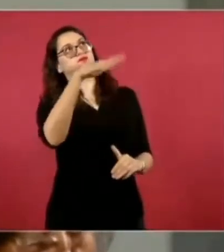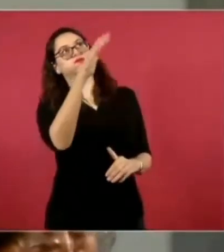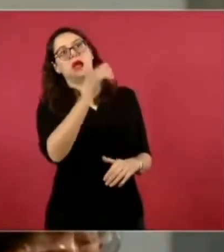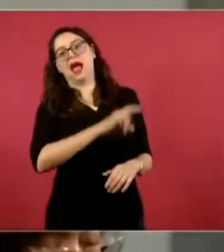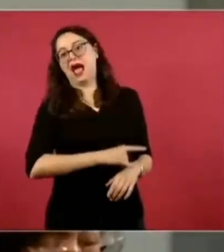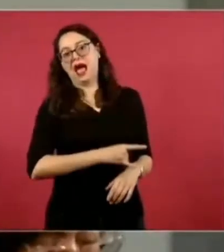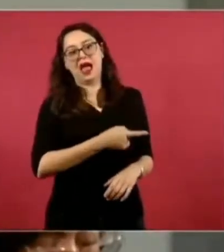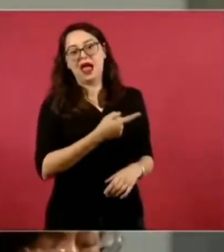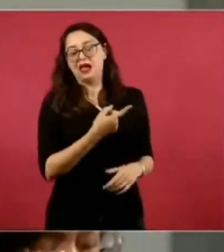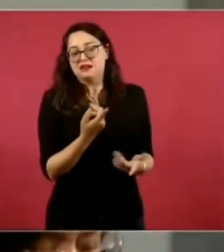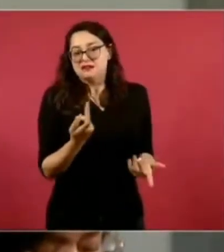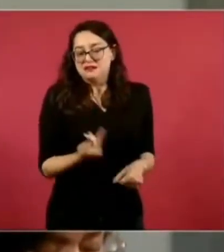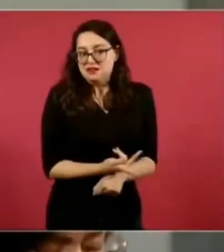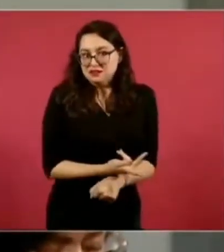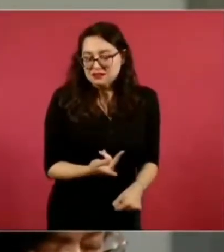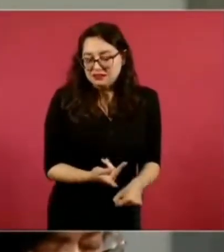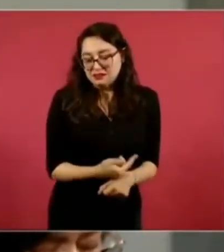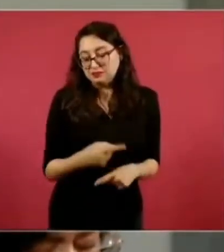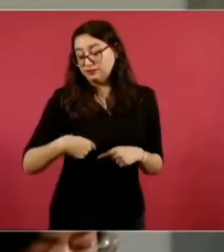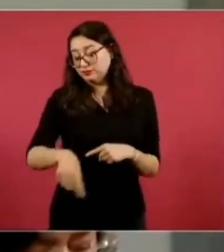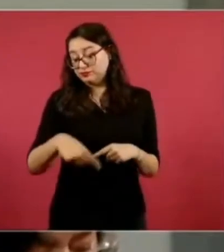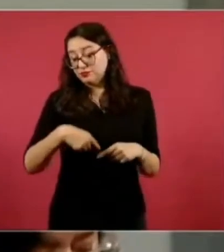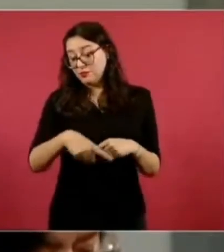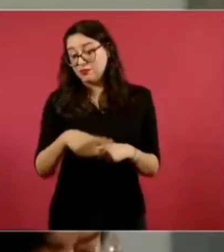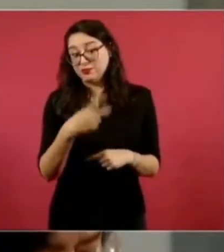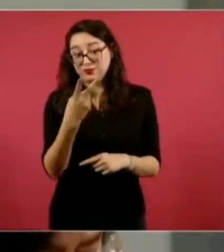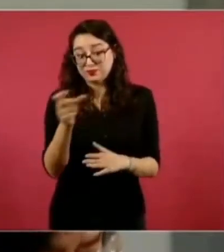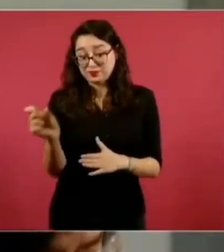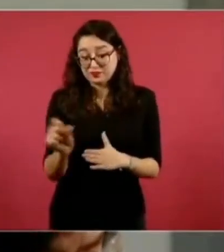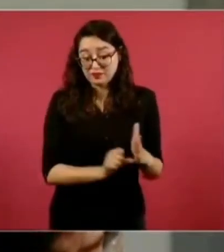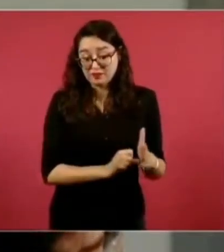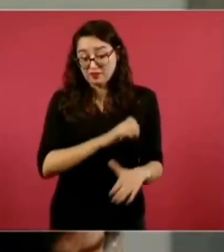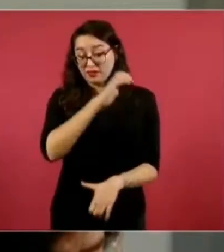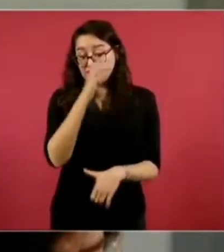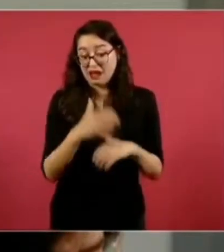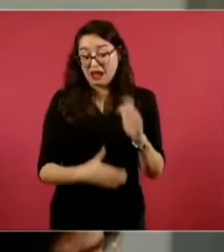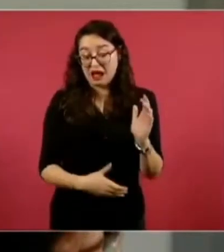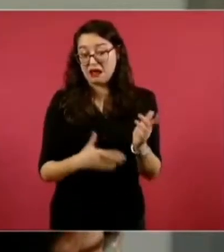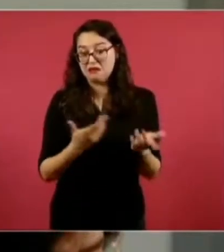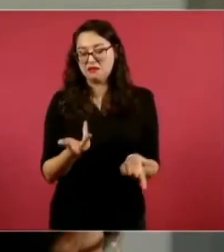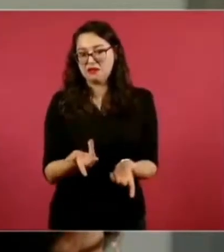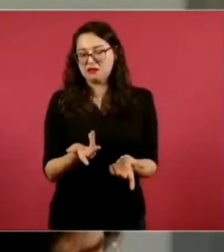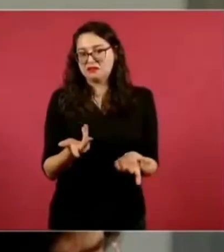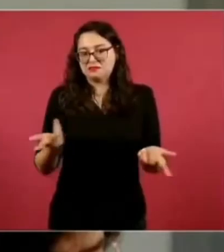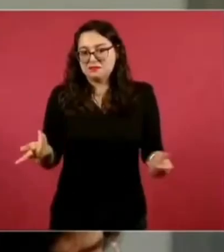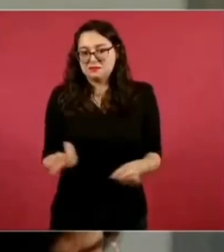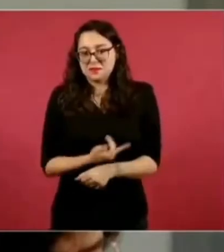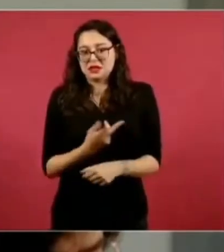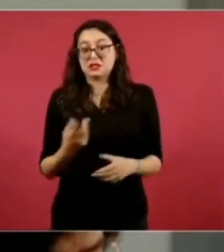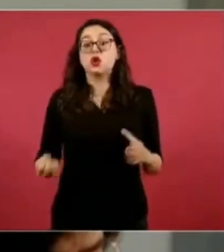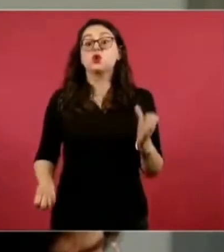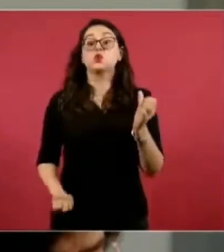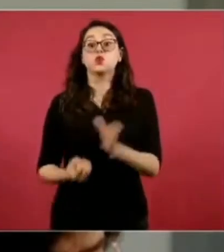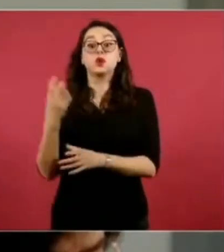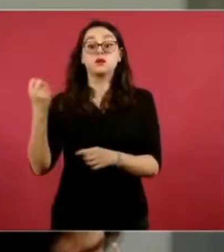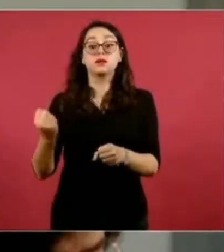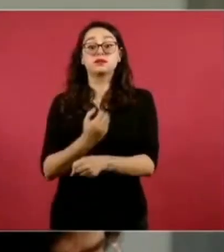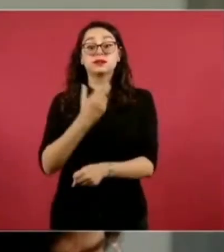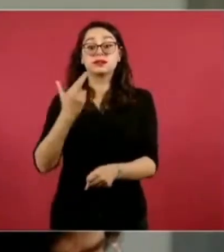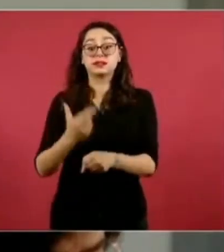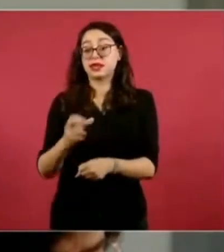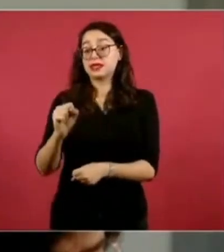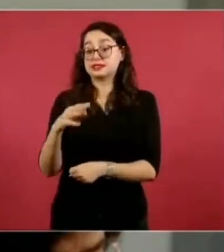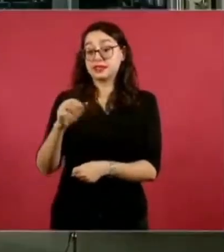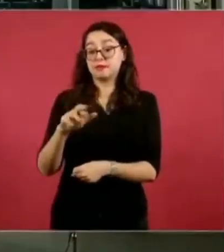asuntos no se llegan a resolver en los próximos dos meses, la nueva secretaria les brindará el mismo apoyo,